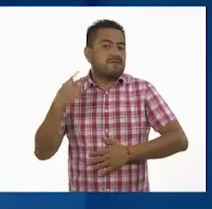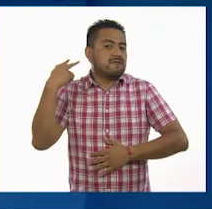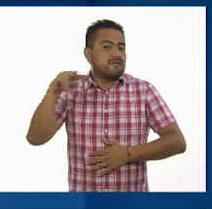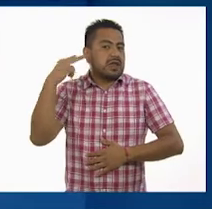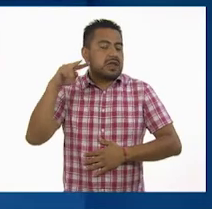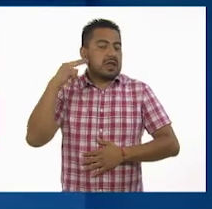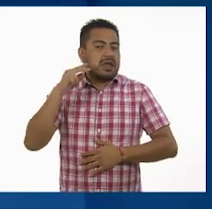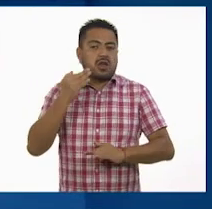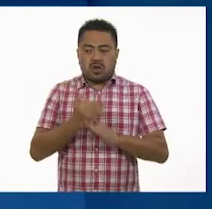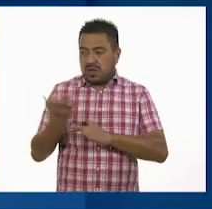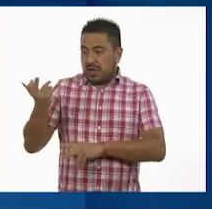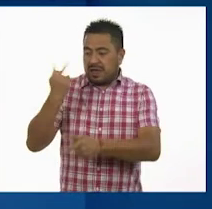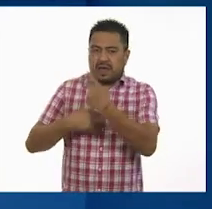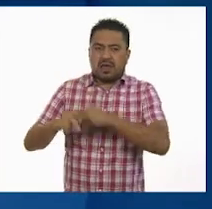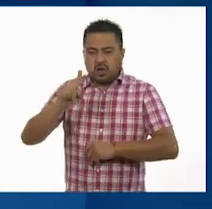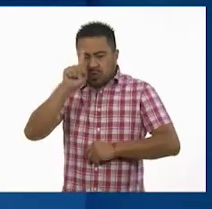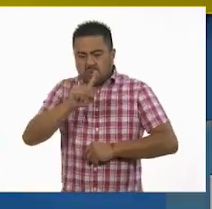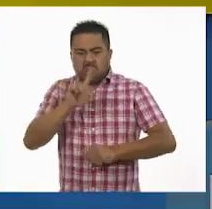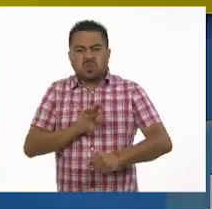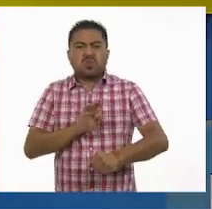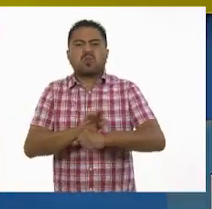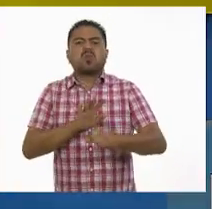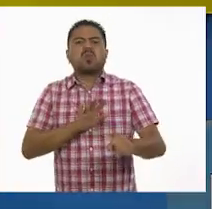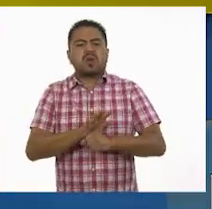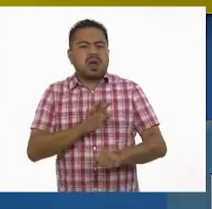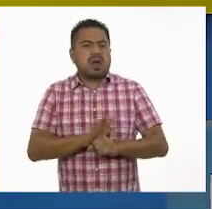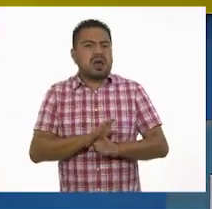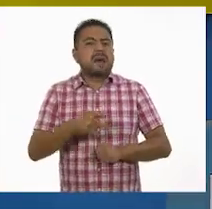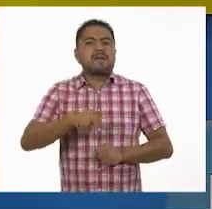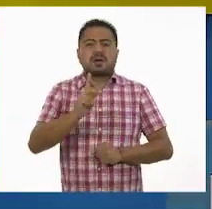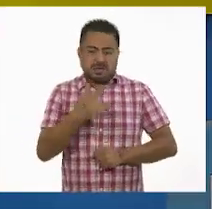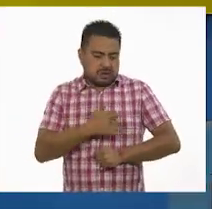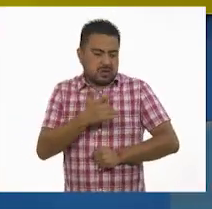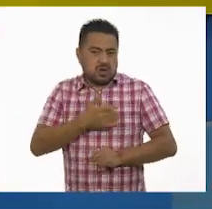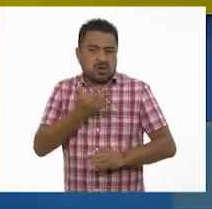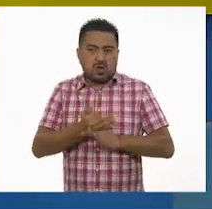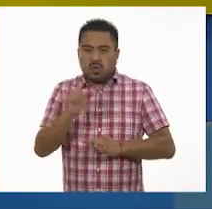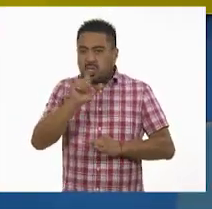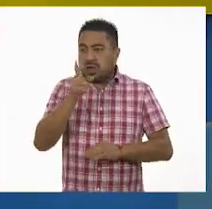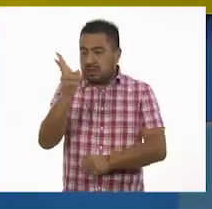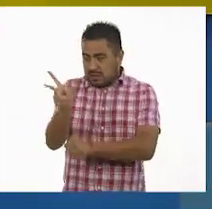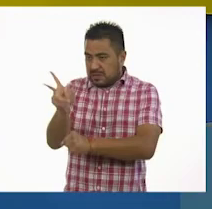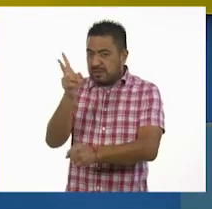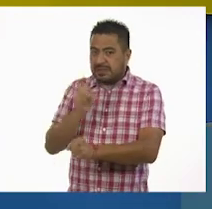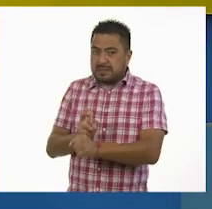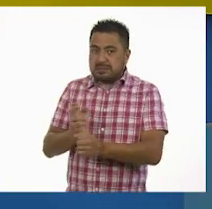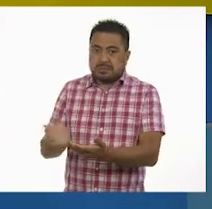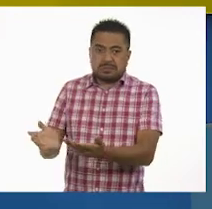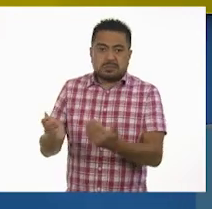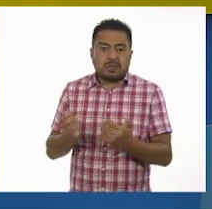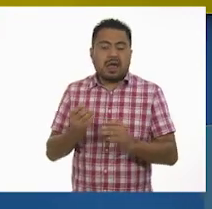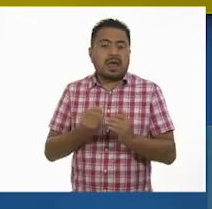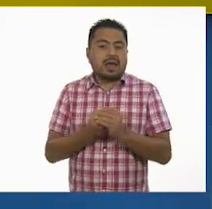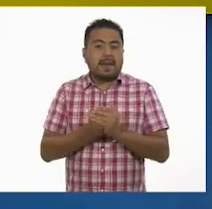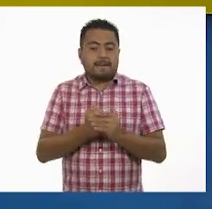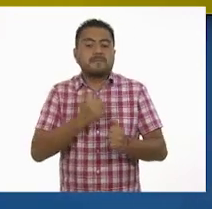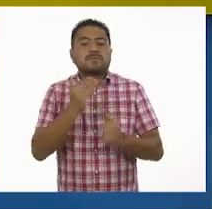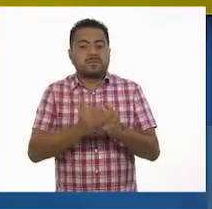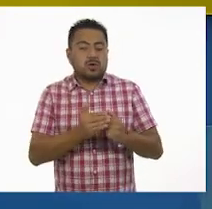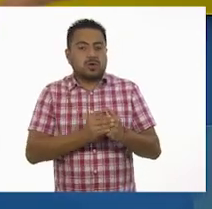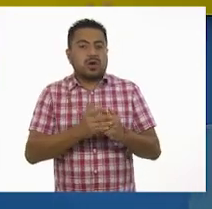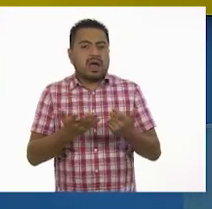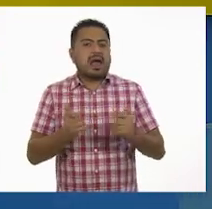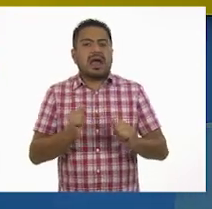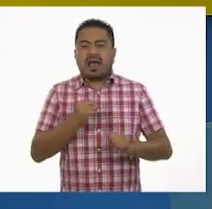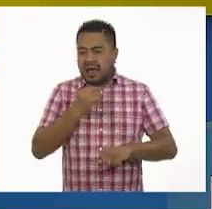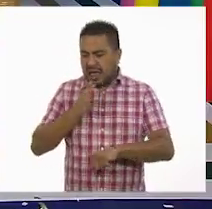A que venga a hacernos sugerencias, ¿sí? Sí. Ah, muy bien. Pero ¿qué te parece si para cuando lo invitemos, a la clase que lo invitemos, ya